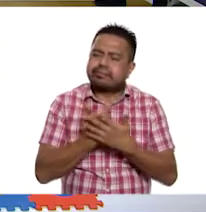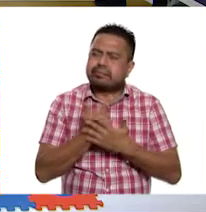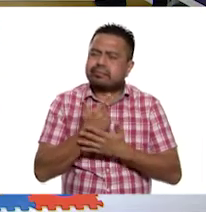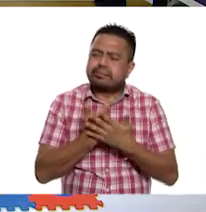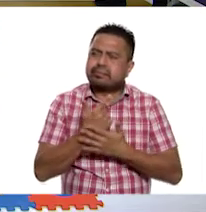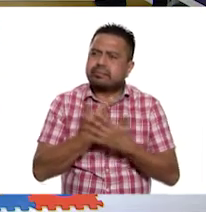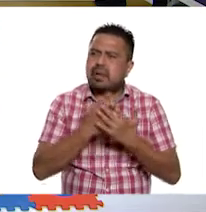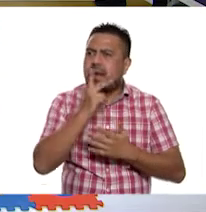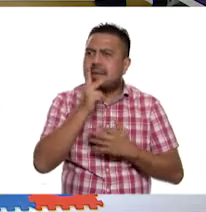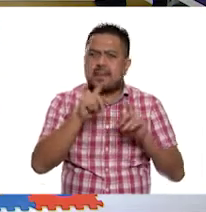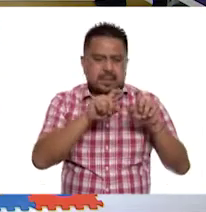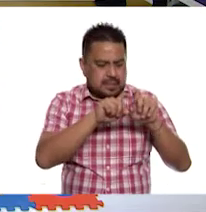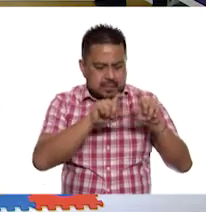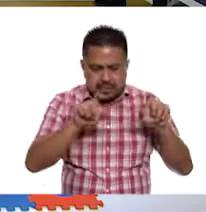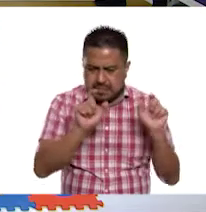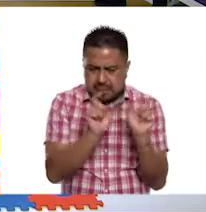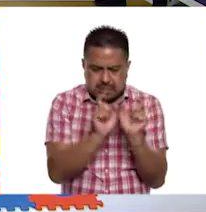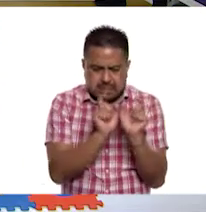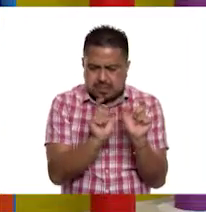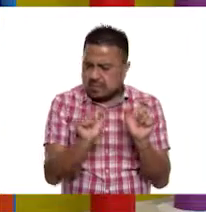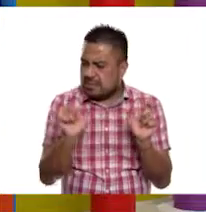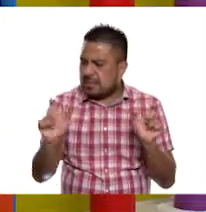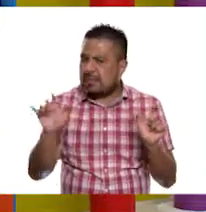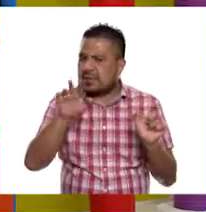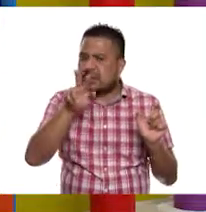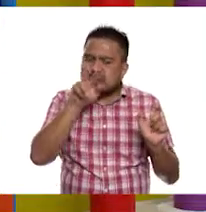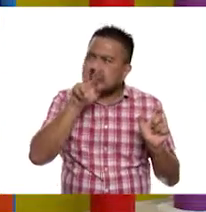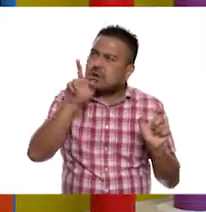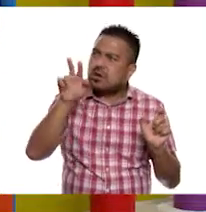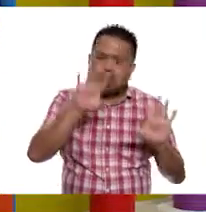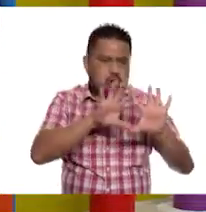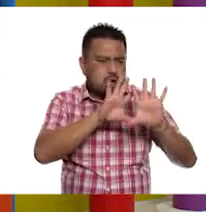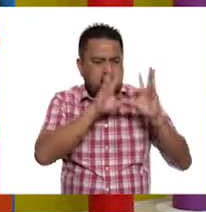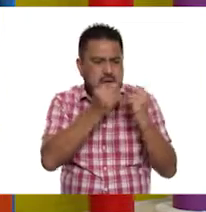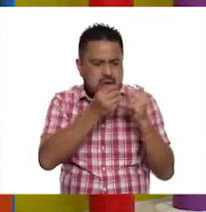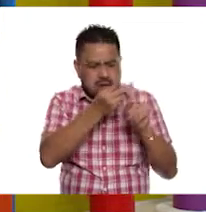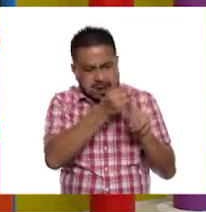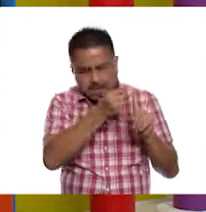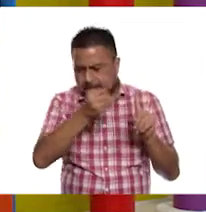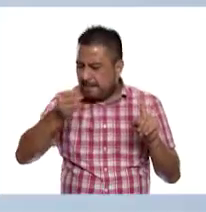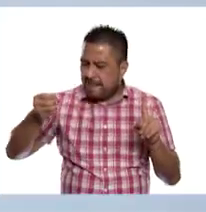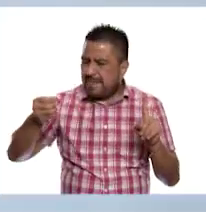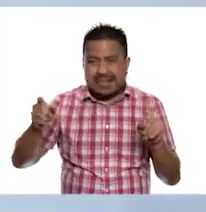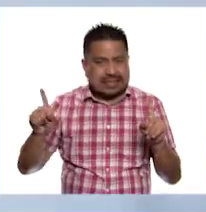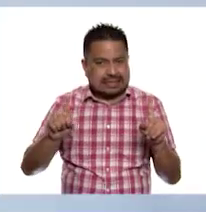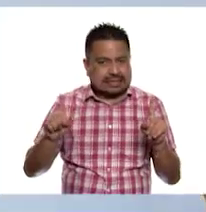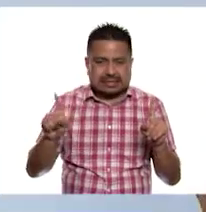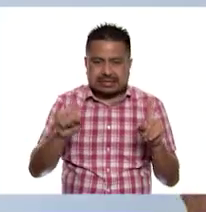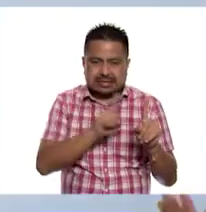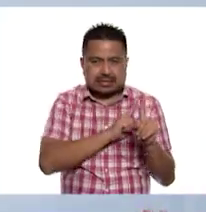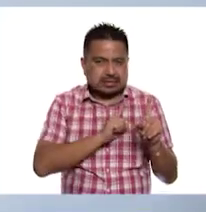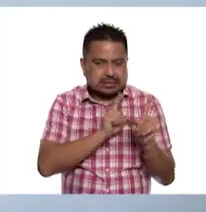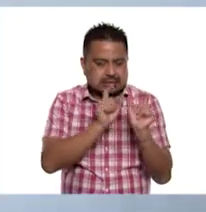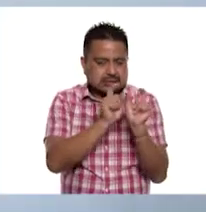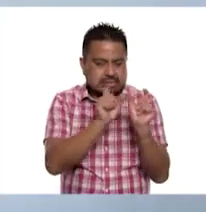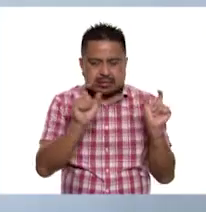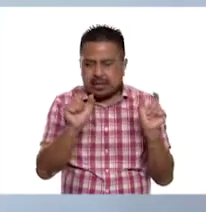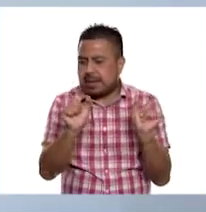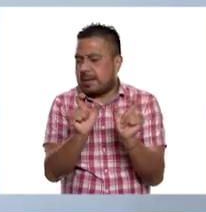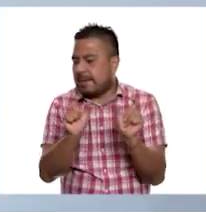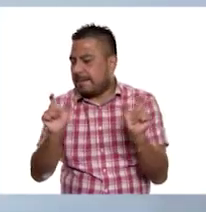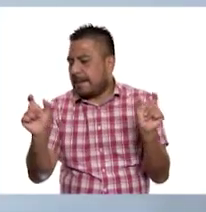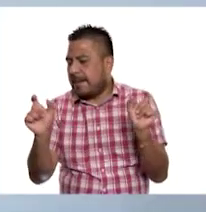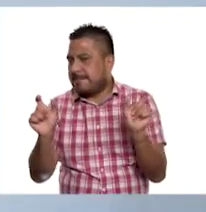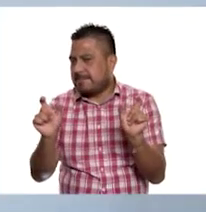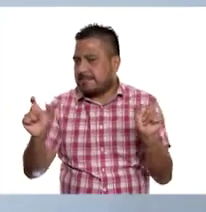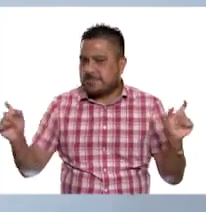palabras que vienen ahí. De acuerdo. Porque observe que todo lo escribió de corrido, todo junto. Y entonces tenemos que ir separando